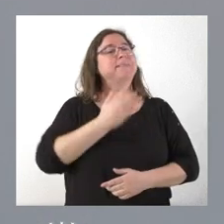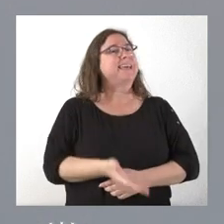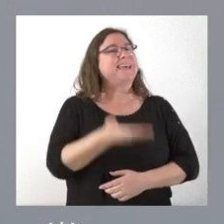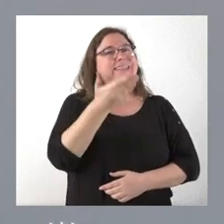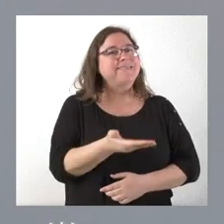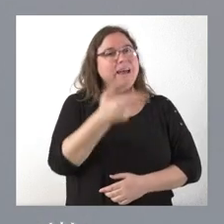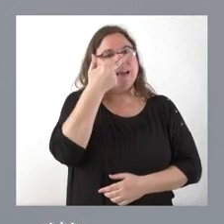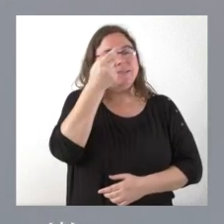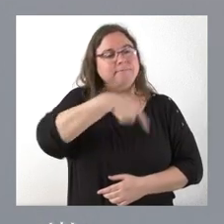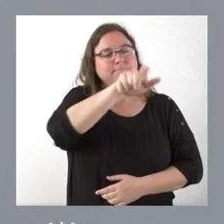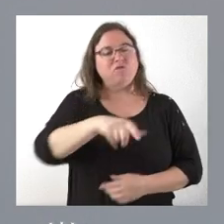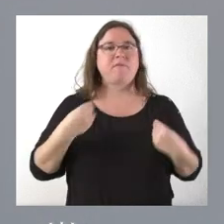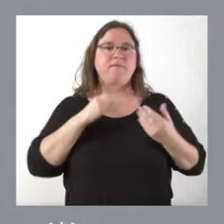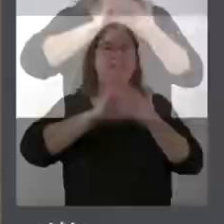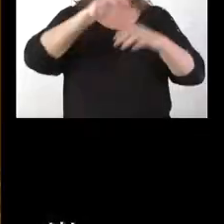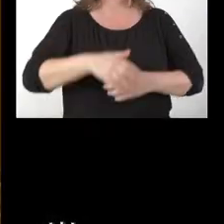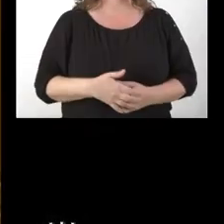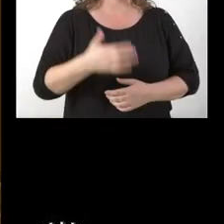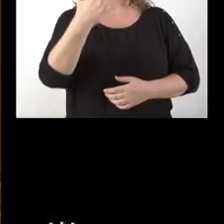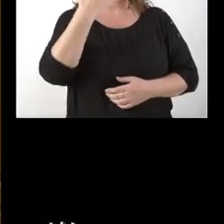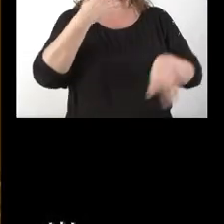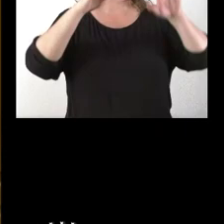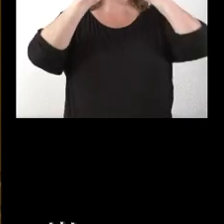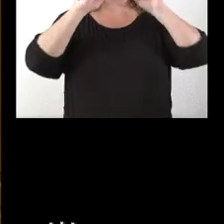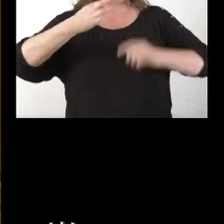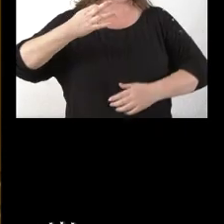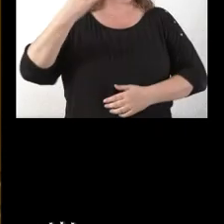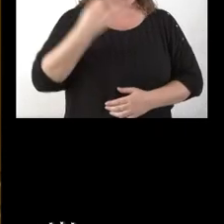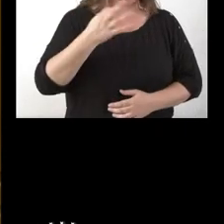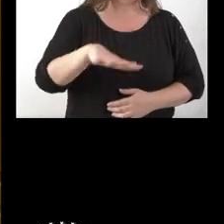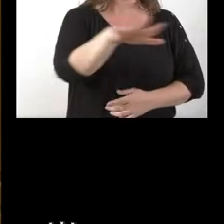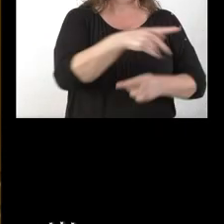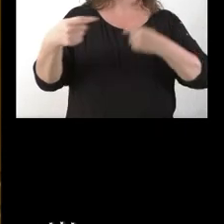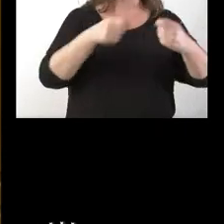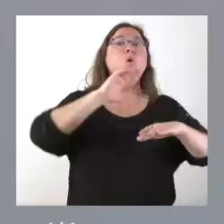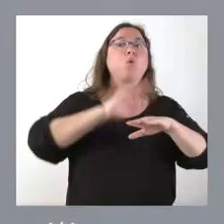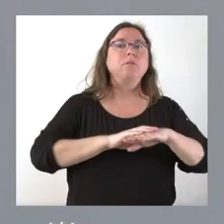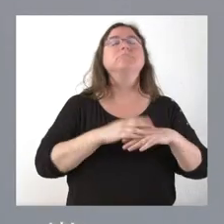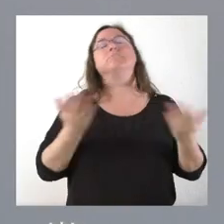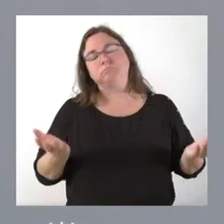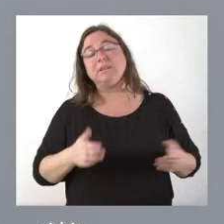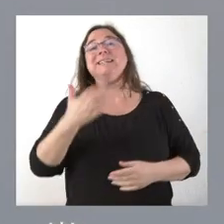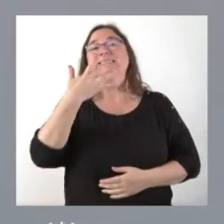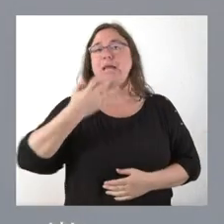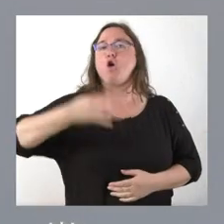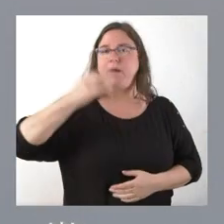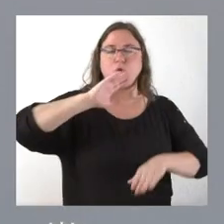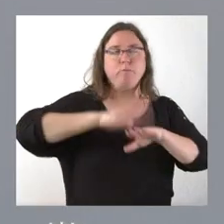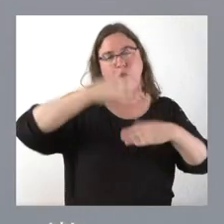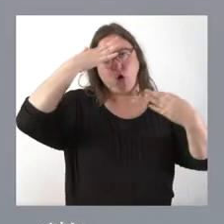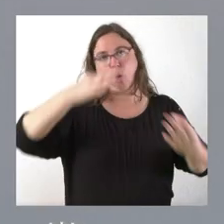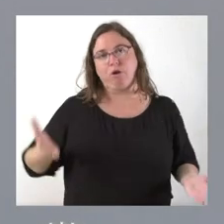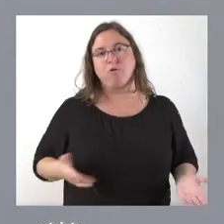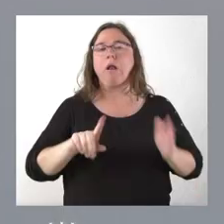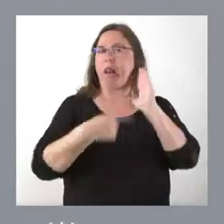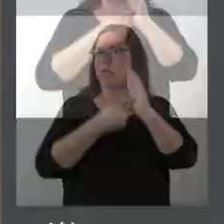general de las personas de Castilla y Oro. ¿Y si en esas obligatorias están las zonas tensionadas, se cumpliría? Pues lo cumpliríamos si son obligatorias, naturalmente, porque vamos a